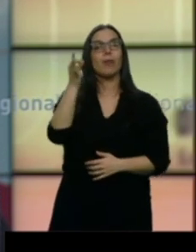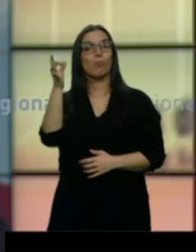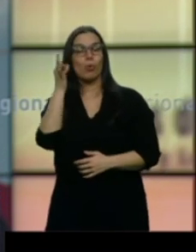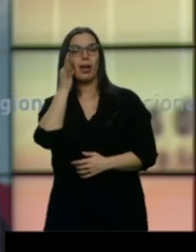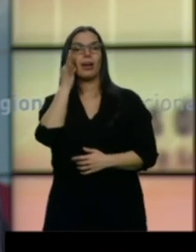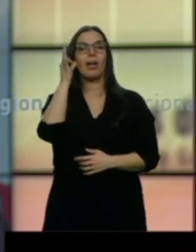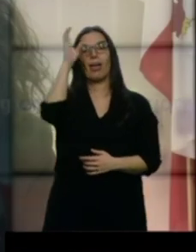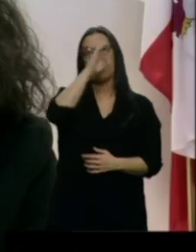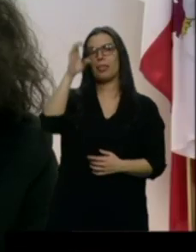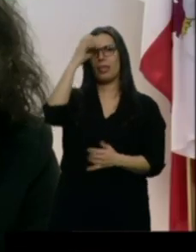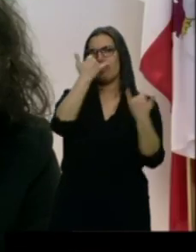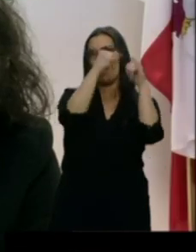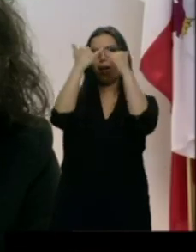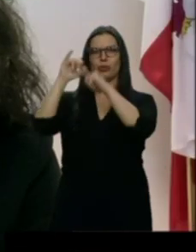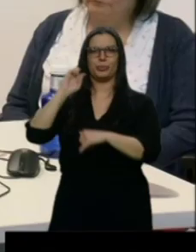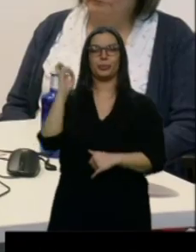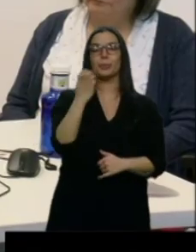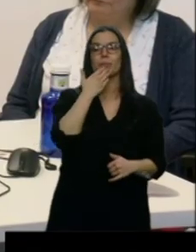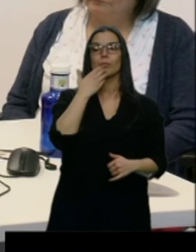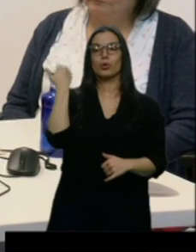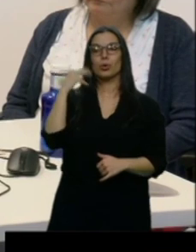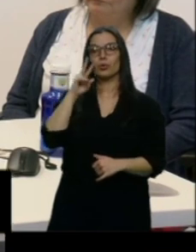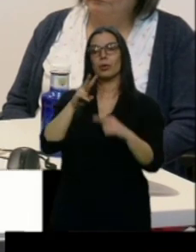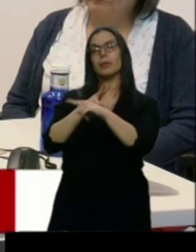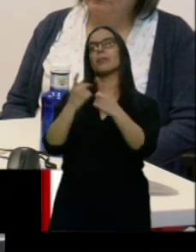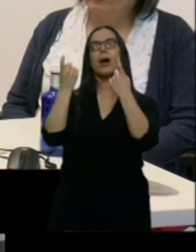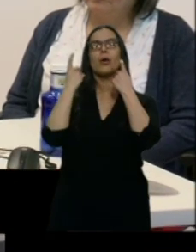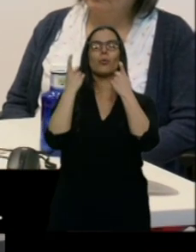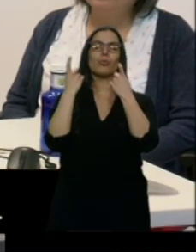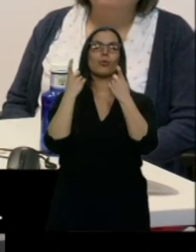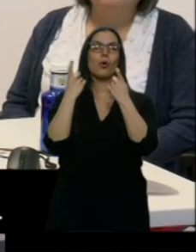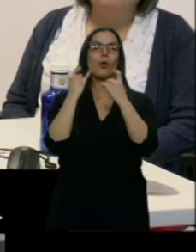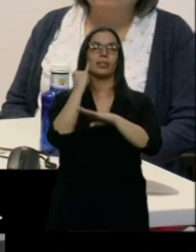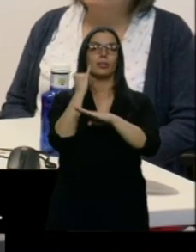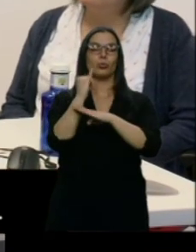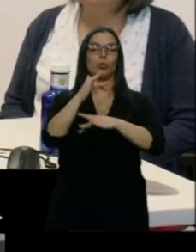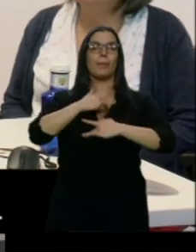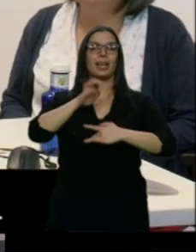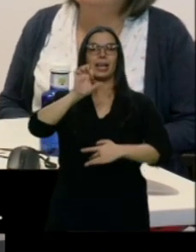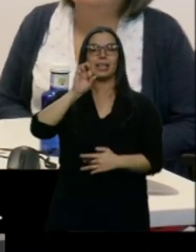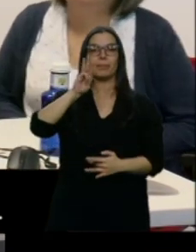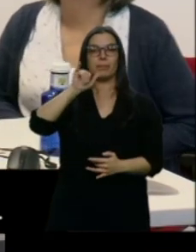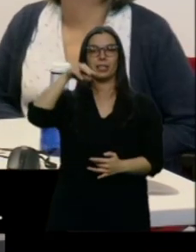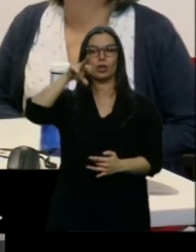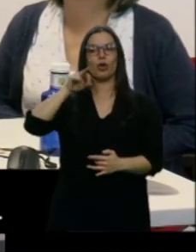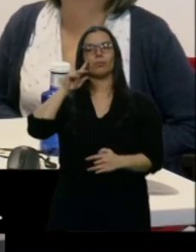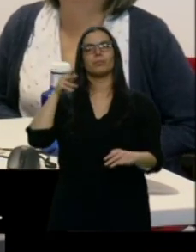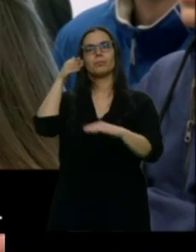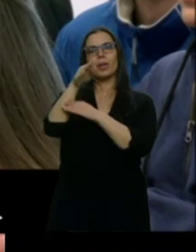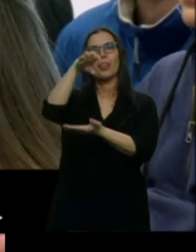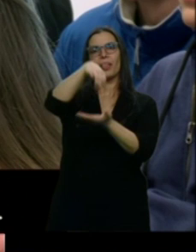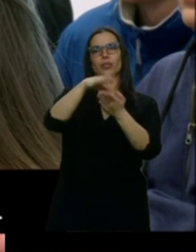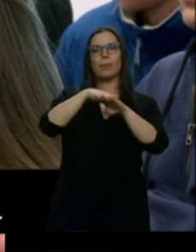la comunidad. En Soria, por ejemplo, los alumnos del Instituto Virgen del Espino tuvieron la oportunidad de conocer el Centro para la Investigación de los Alimentos